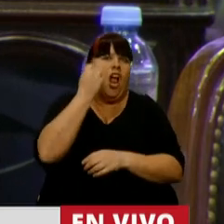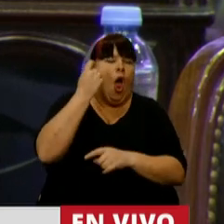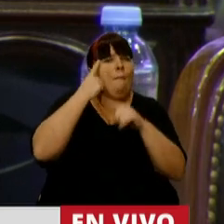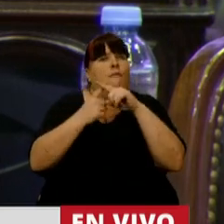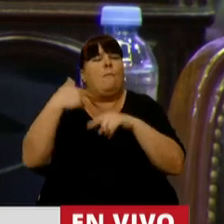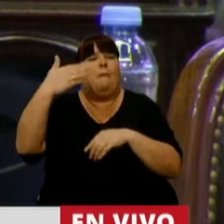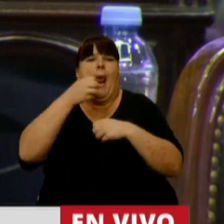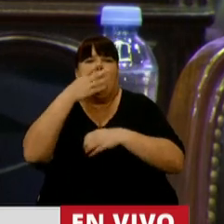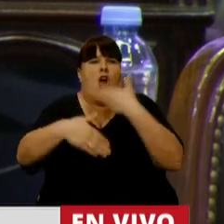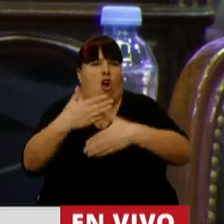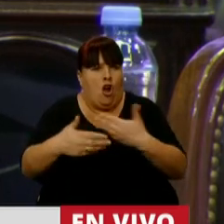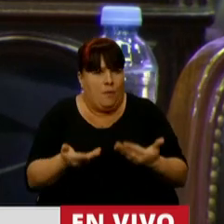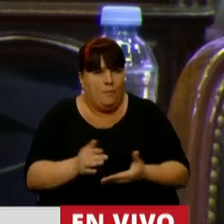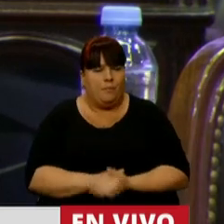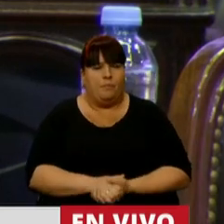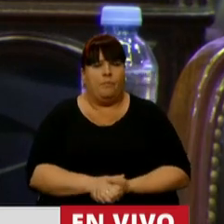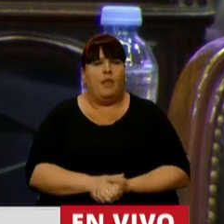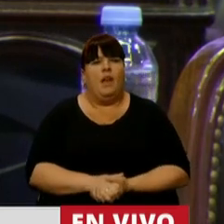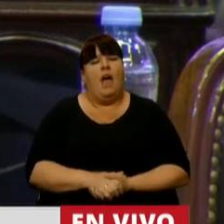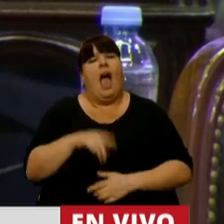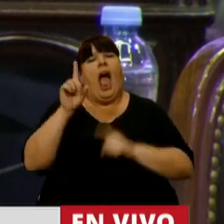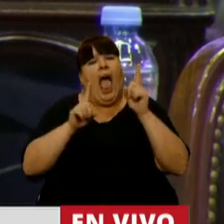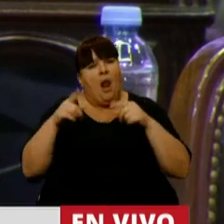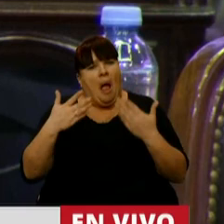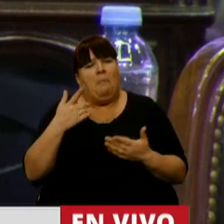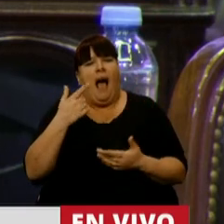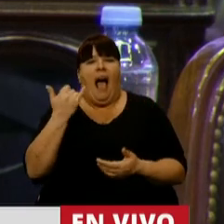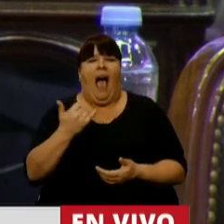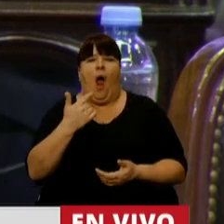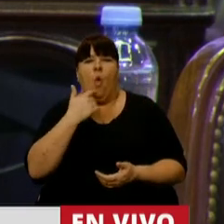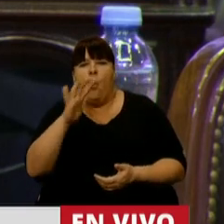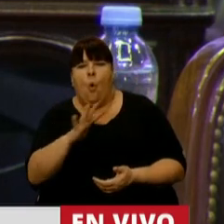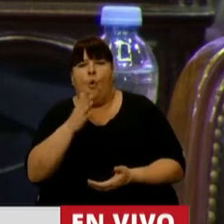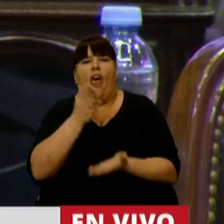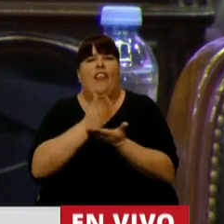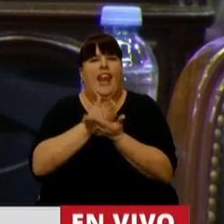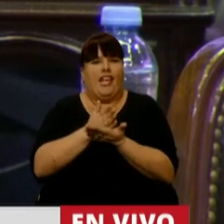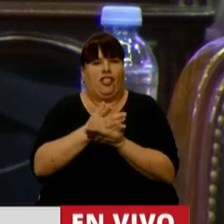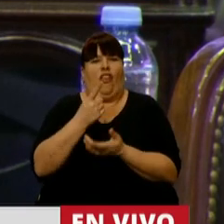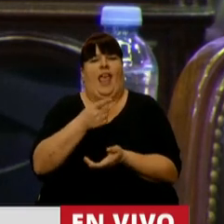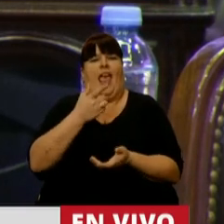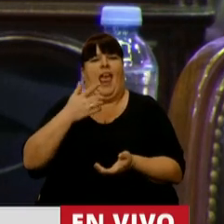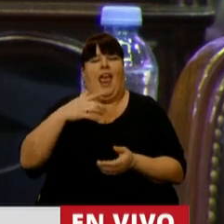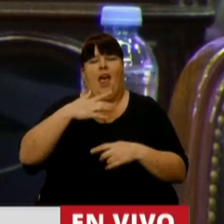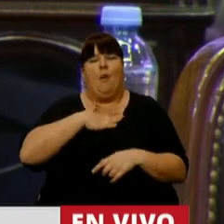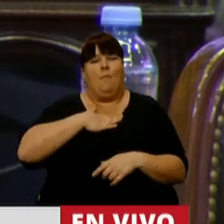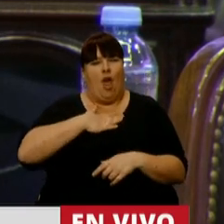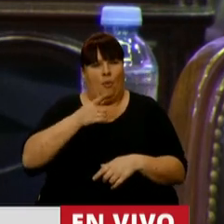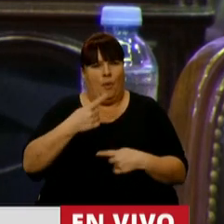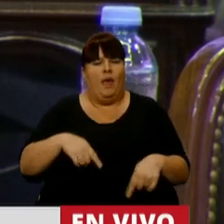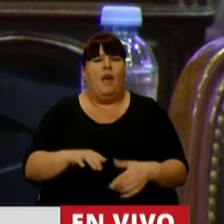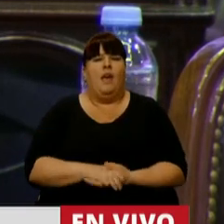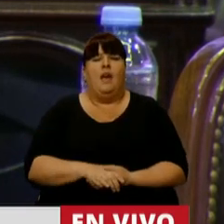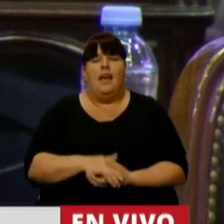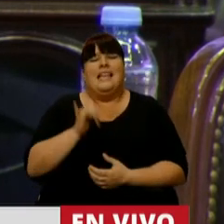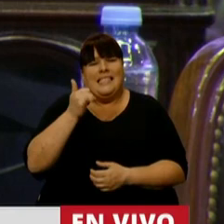esperanzas para salir adelante. Y hasta por ahí algunos se animan a poner en duda el derecho constitucional a la propiedad privada. Sin dudas